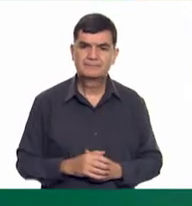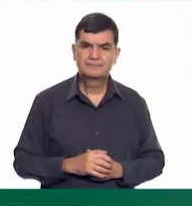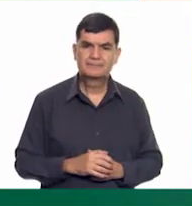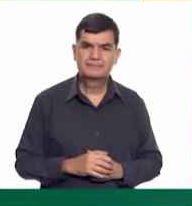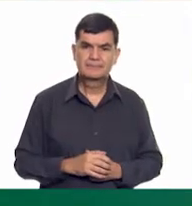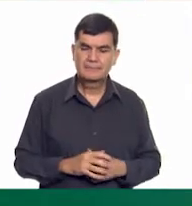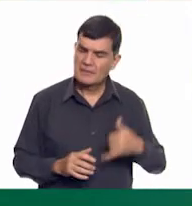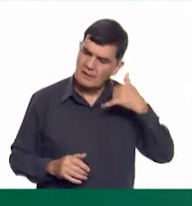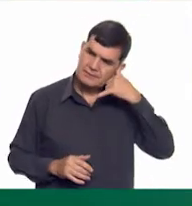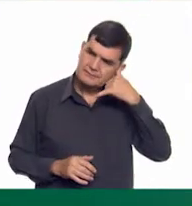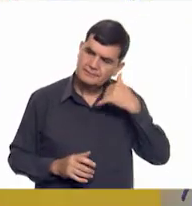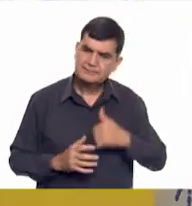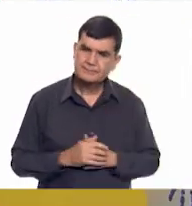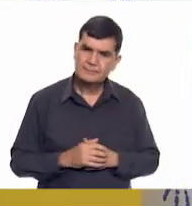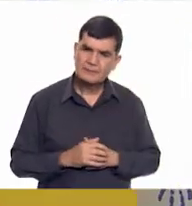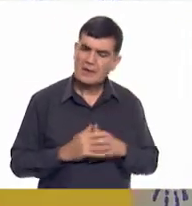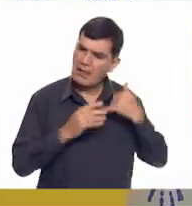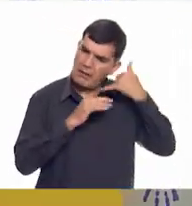¿Ah?